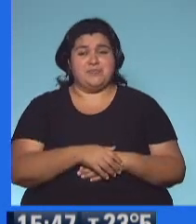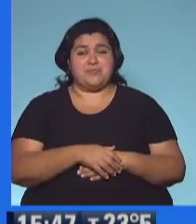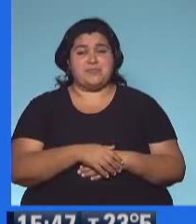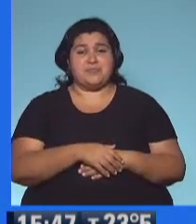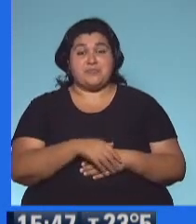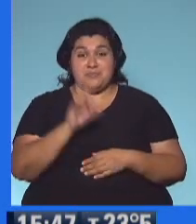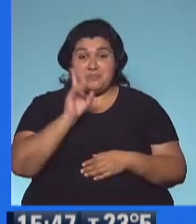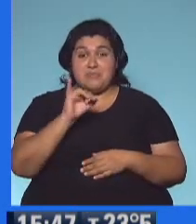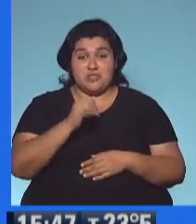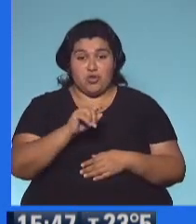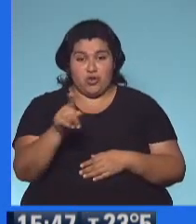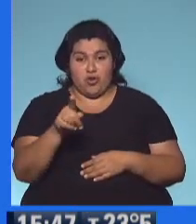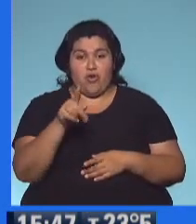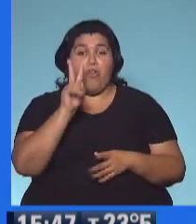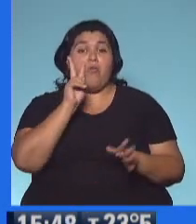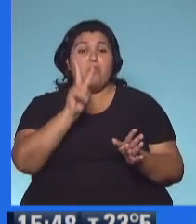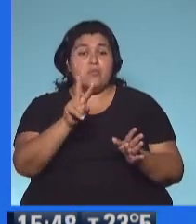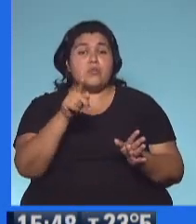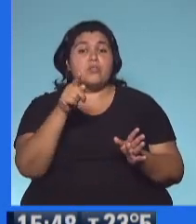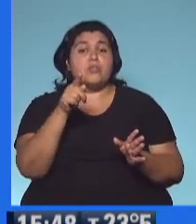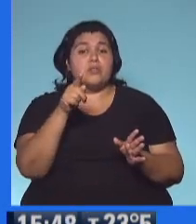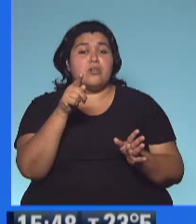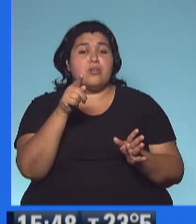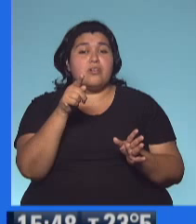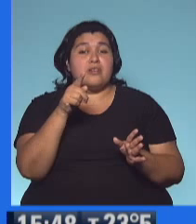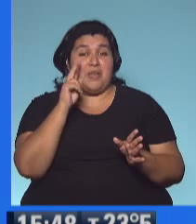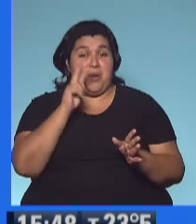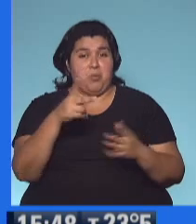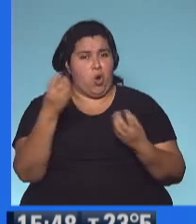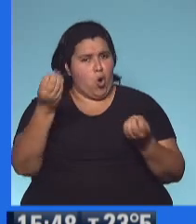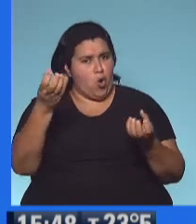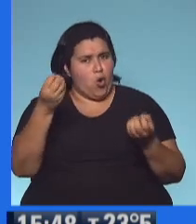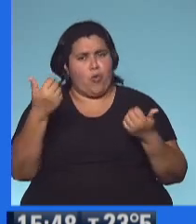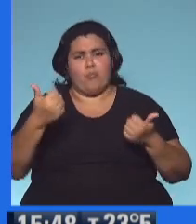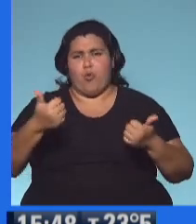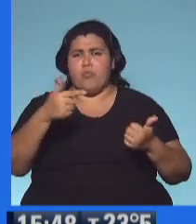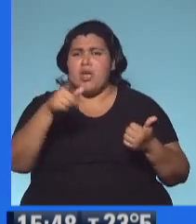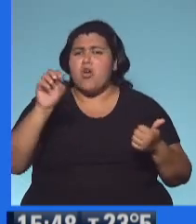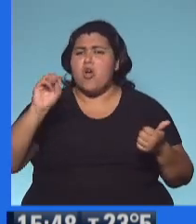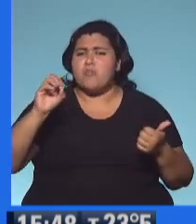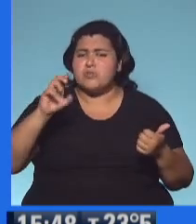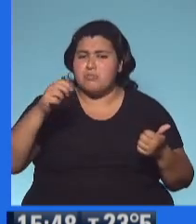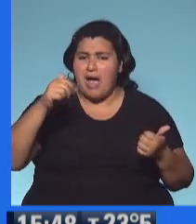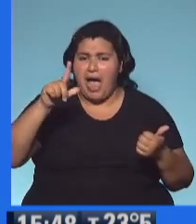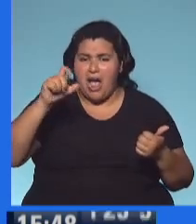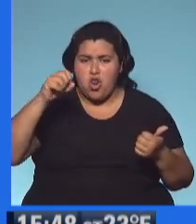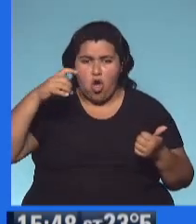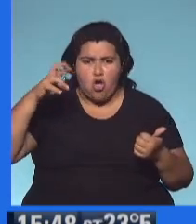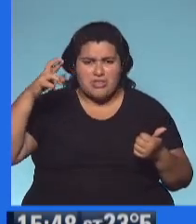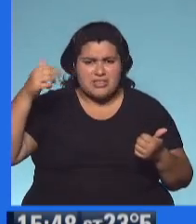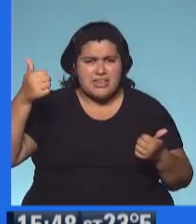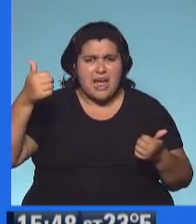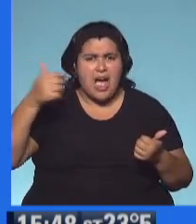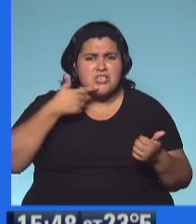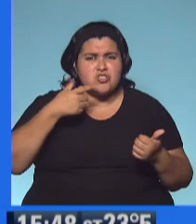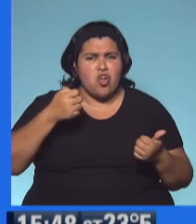¿Ves, Adrián? Tenemos en el teléfono. Miren, qué bien, ¿no? ¿Cómo se llamará? Alondra Sosa se llamará la persona